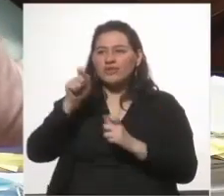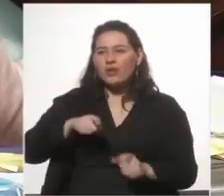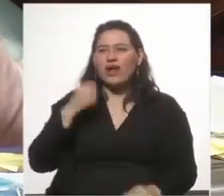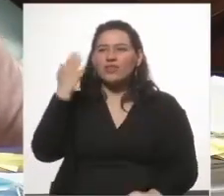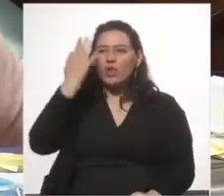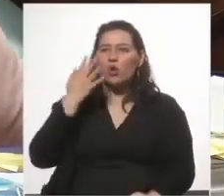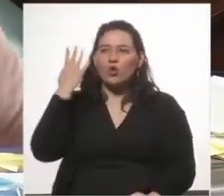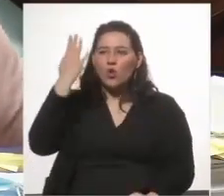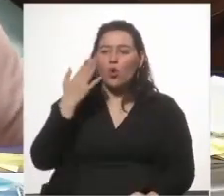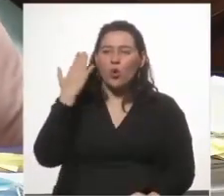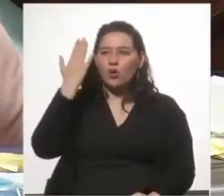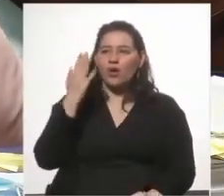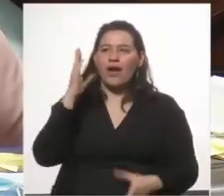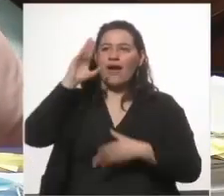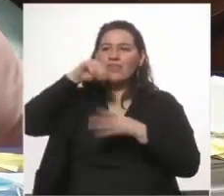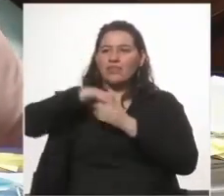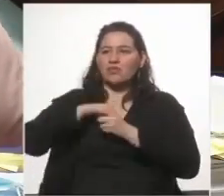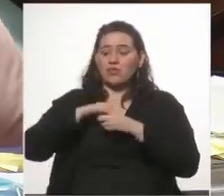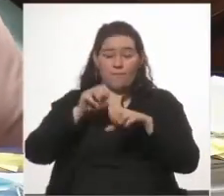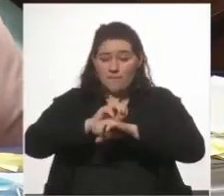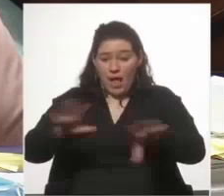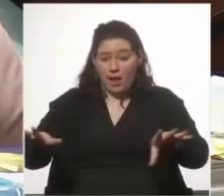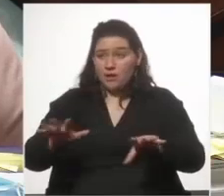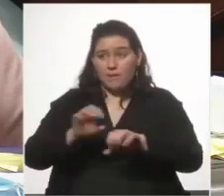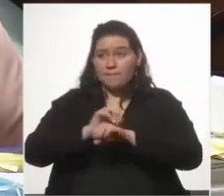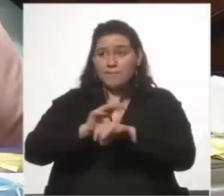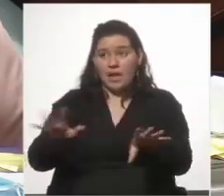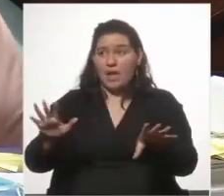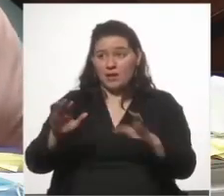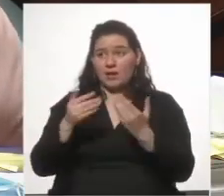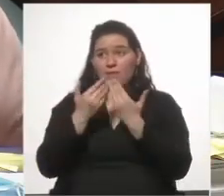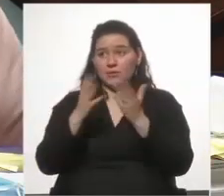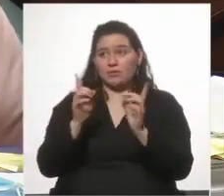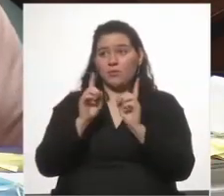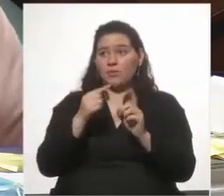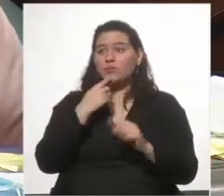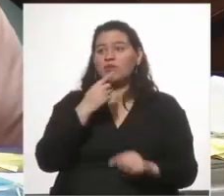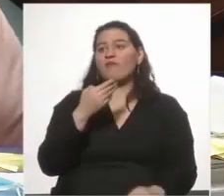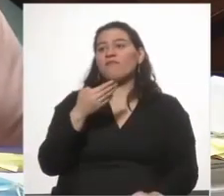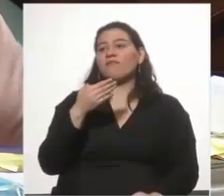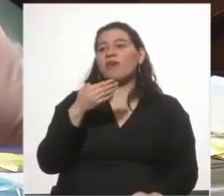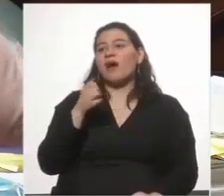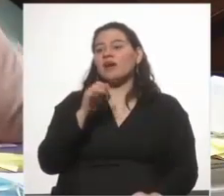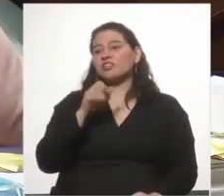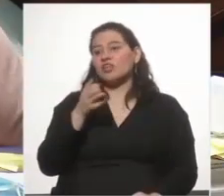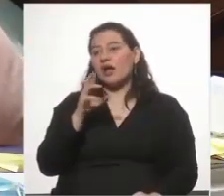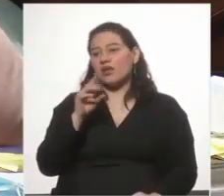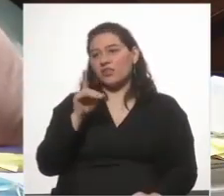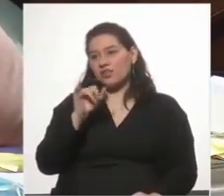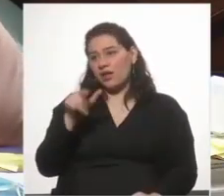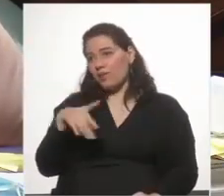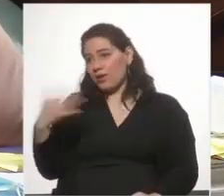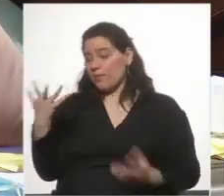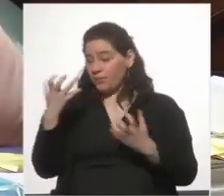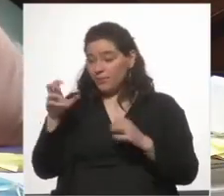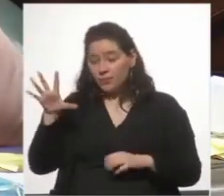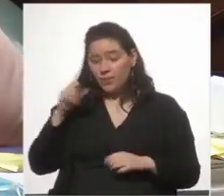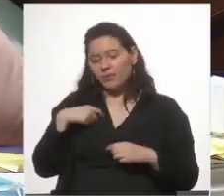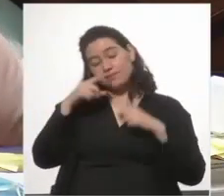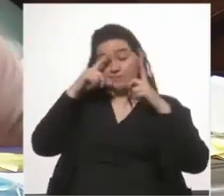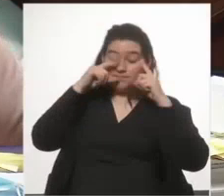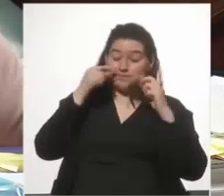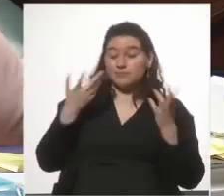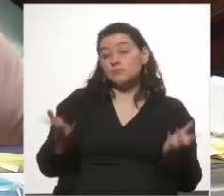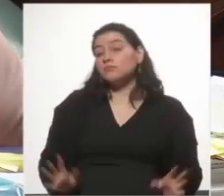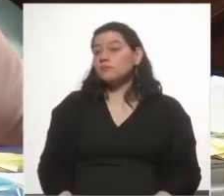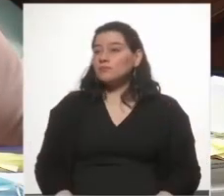que estuvieron mal de carrera como dijo Bayardi que está acá sentado que espero que me escuche porque tiene los ojos cerrados